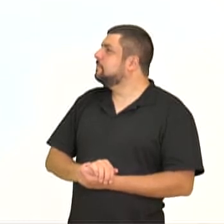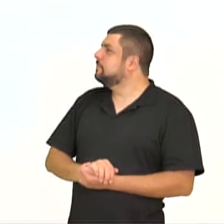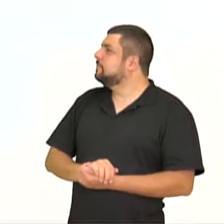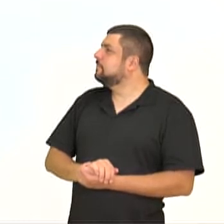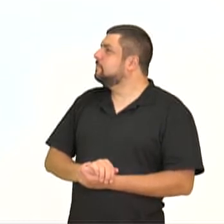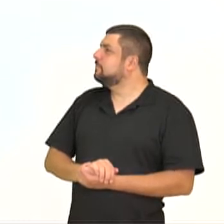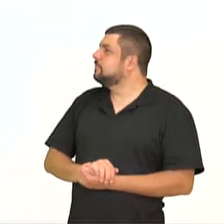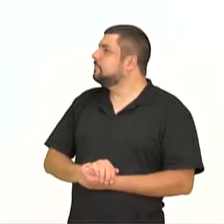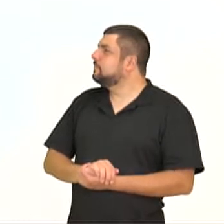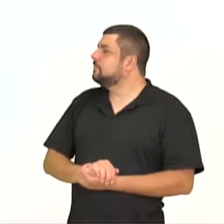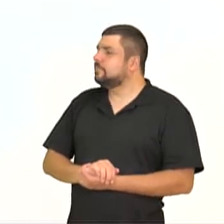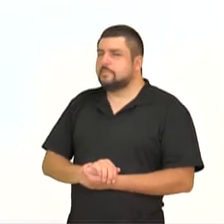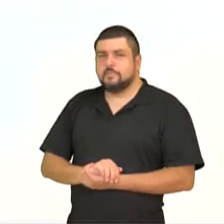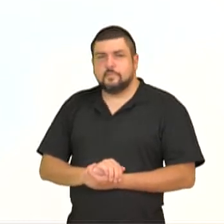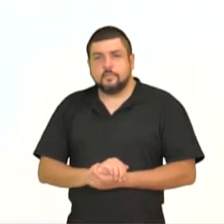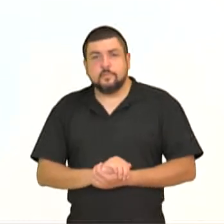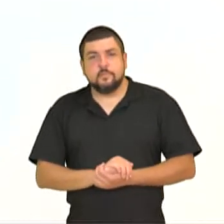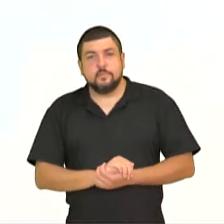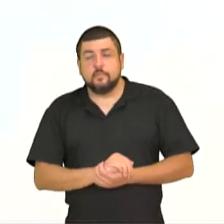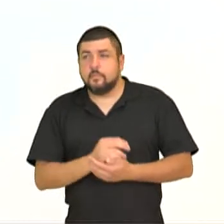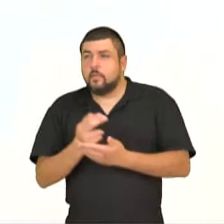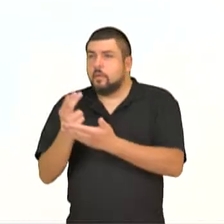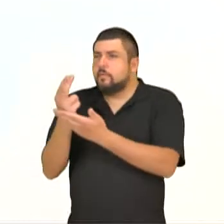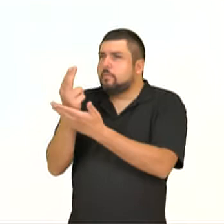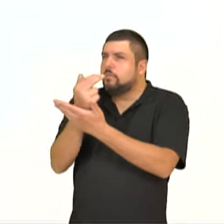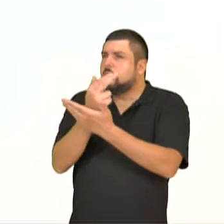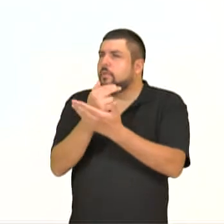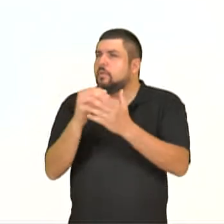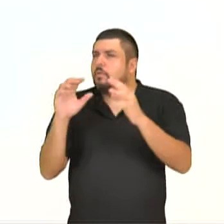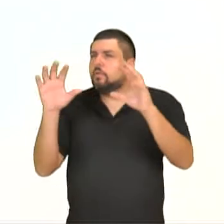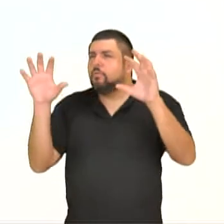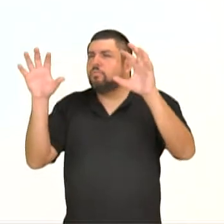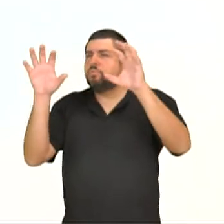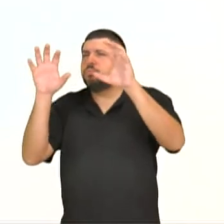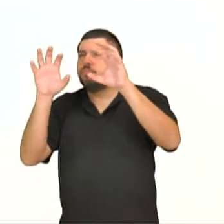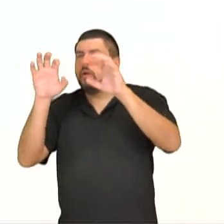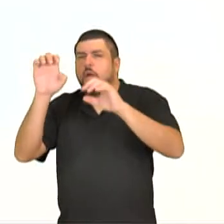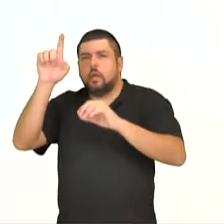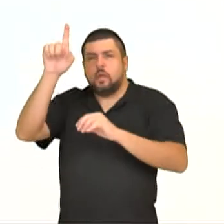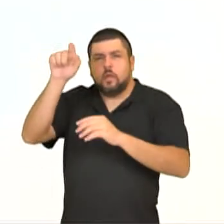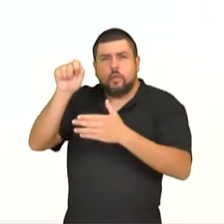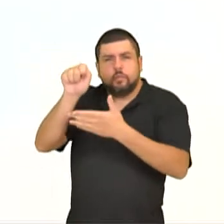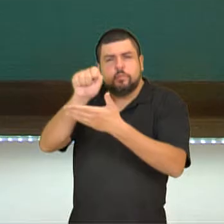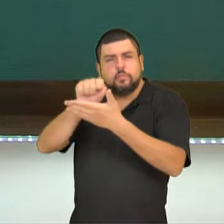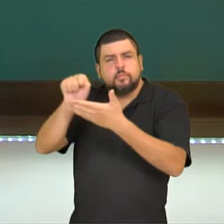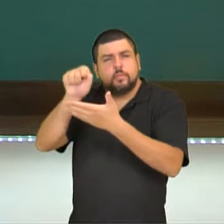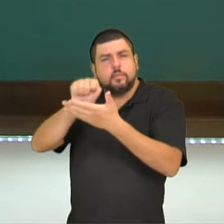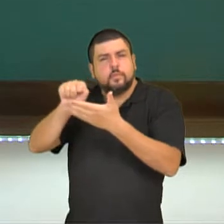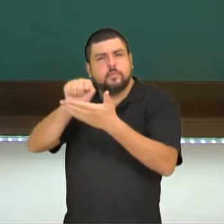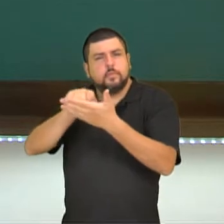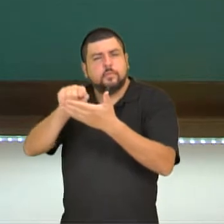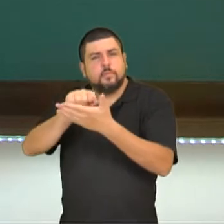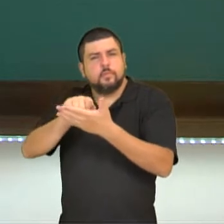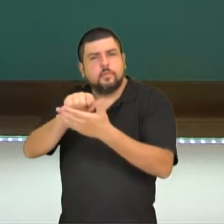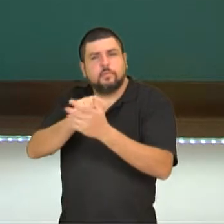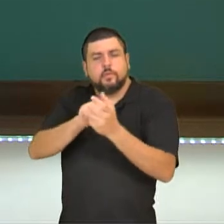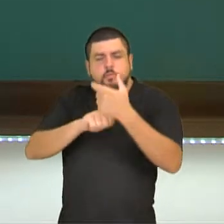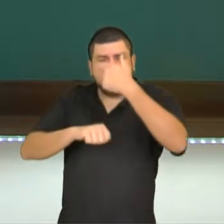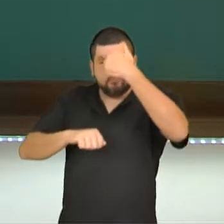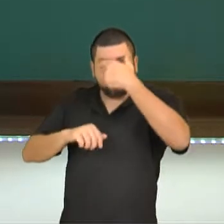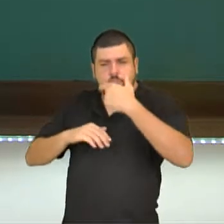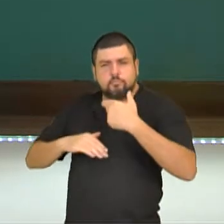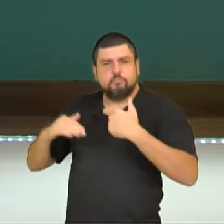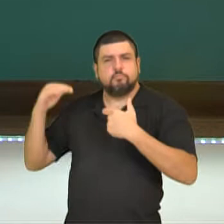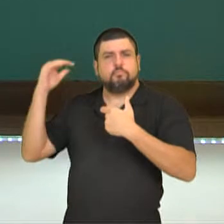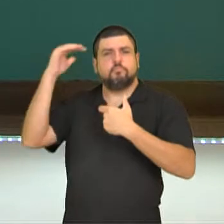El trazo, diseño de la nube en el cielo es un grafite metafísico. Vamos, vamos a ver, vamos a